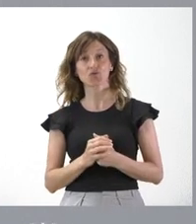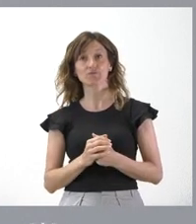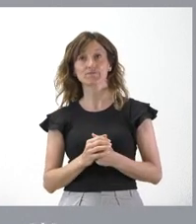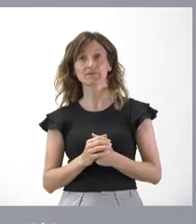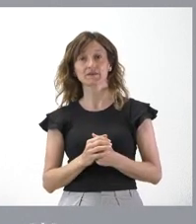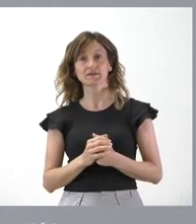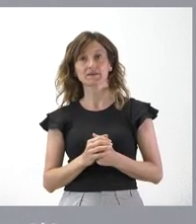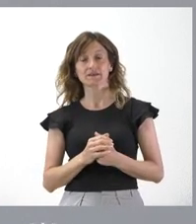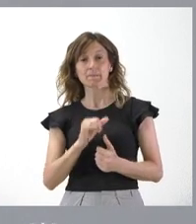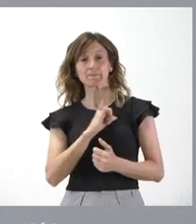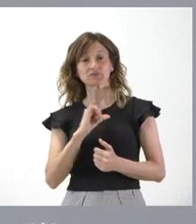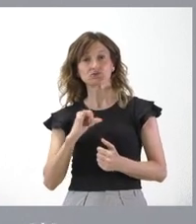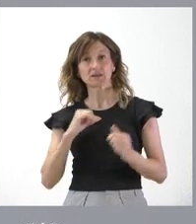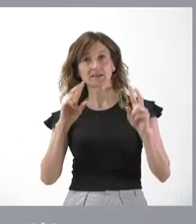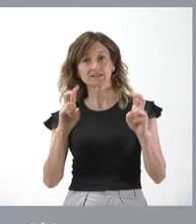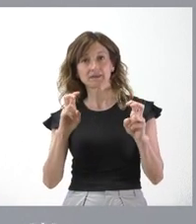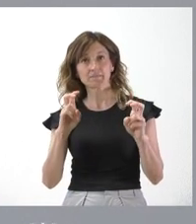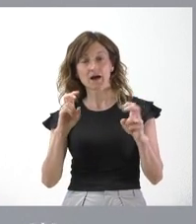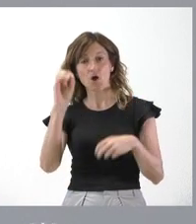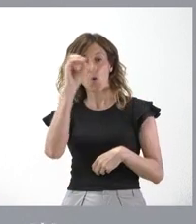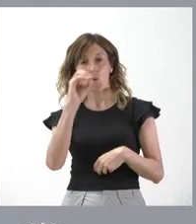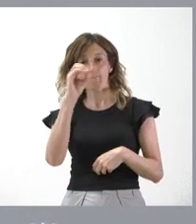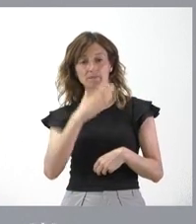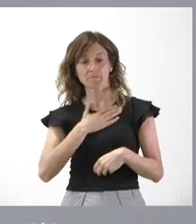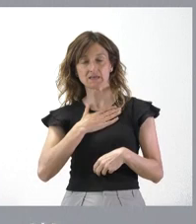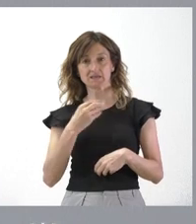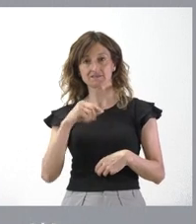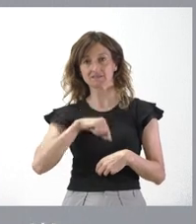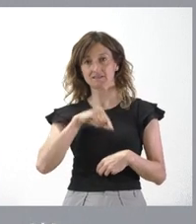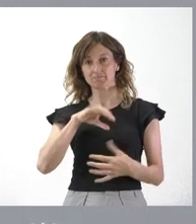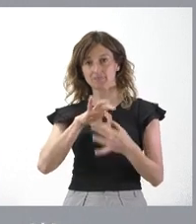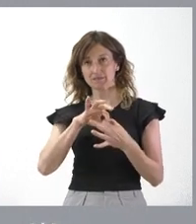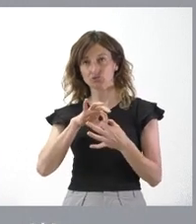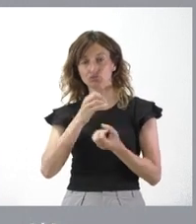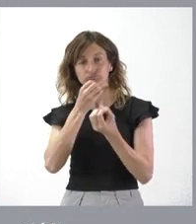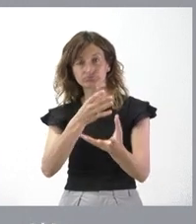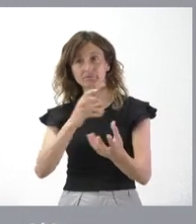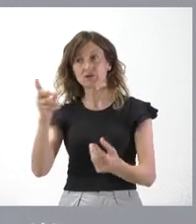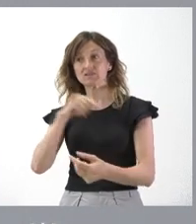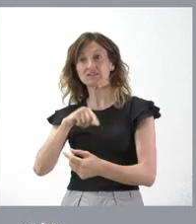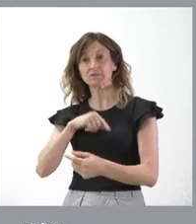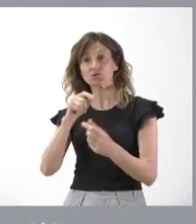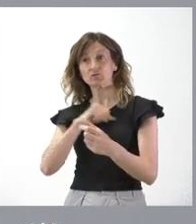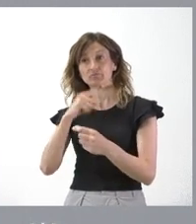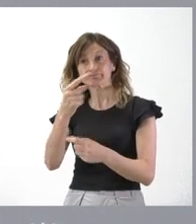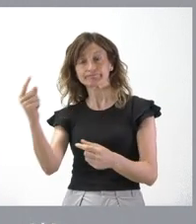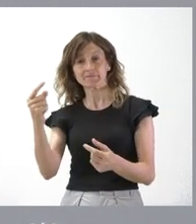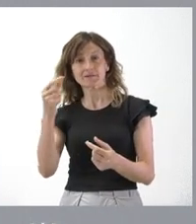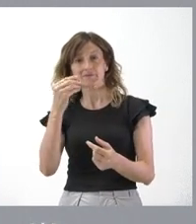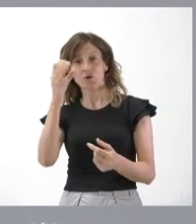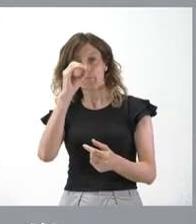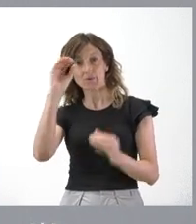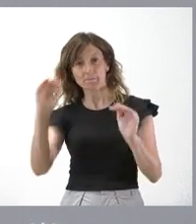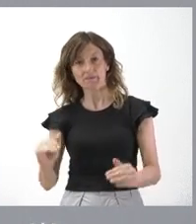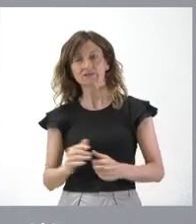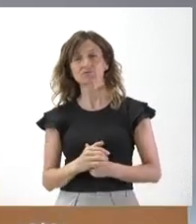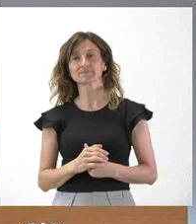sobre aspectos personales, puedo opinar más sobre mis propios sentimientos que seguramente sobre los sentimientos individuales de cada uno, que, lógicamente, cada uno tiene